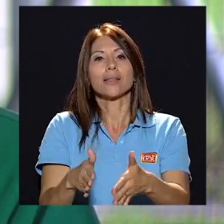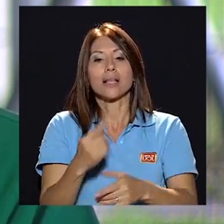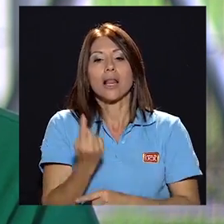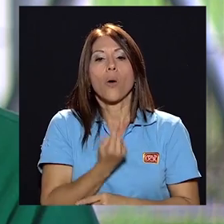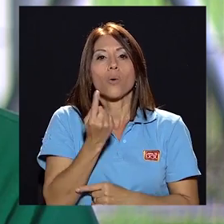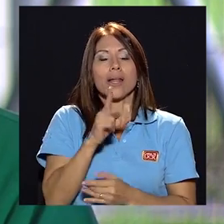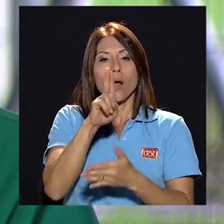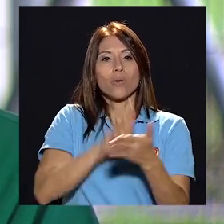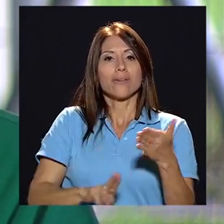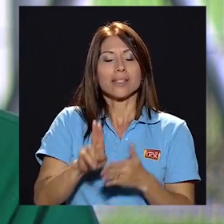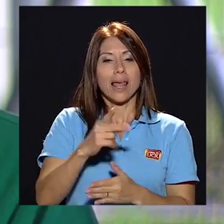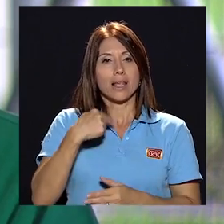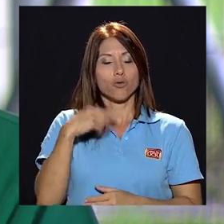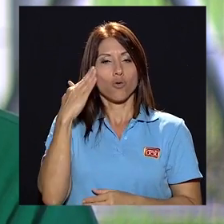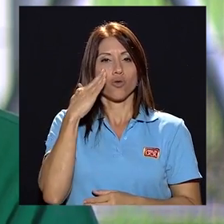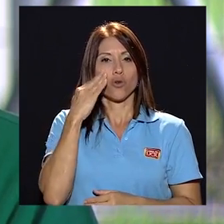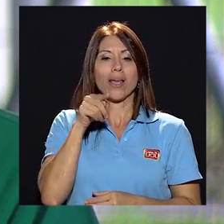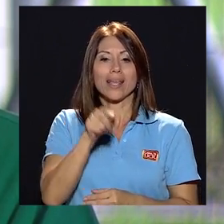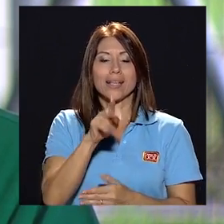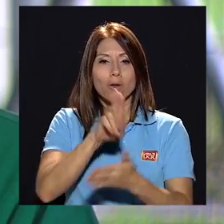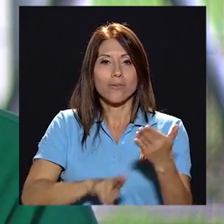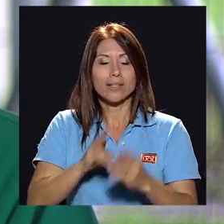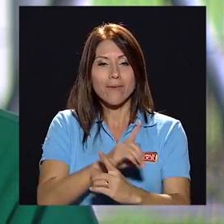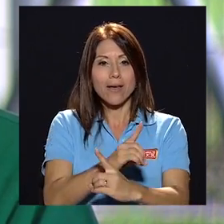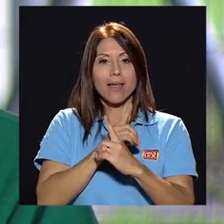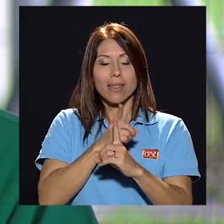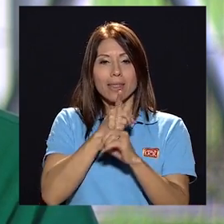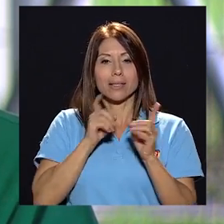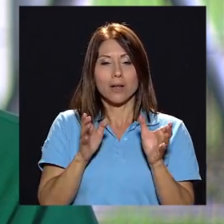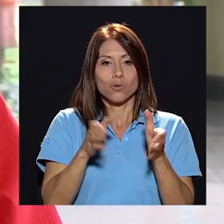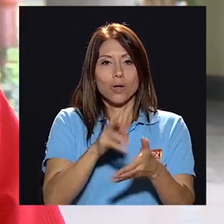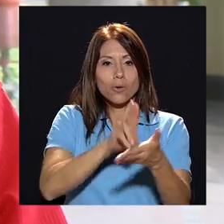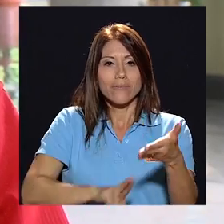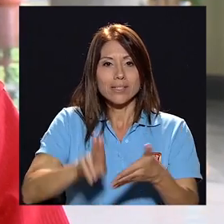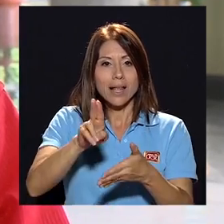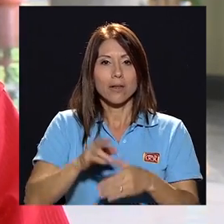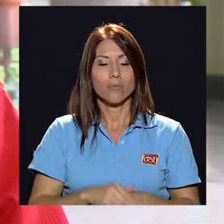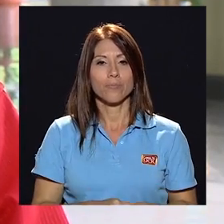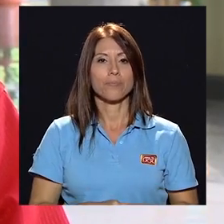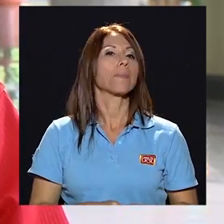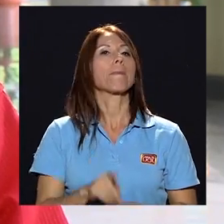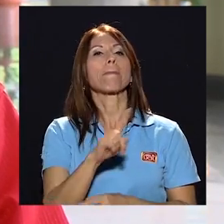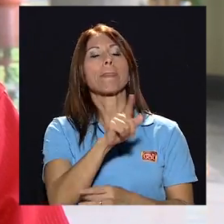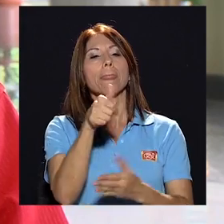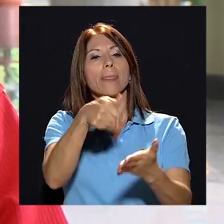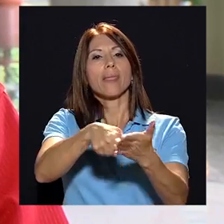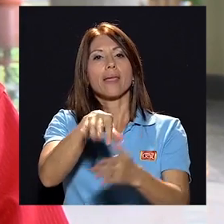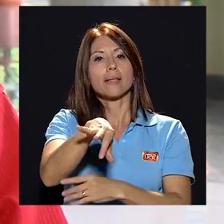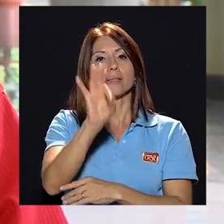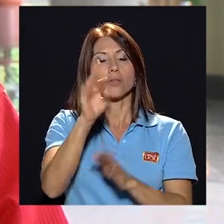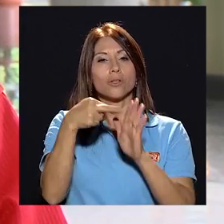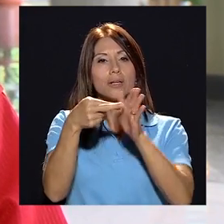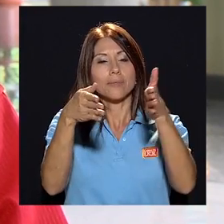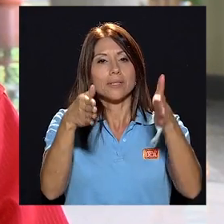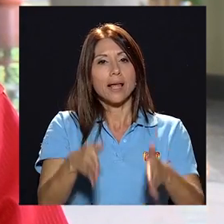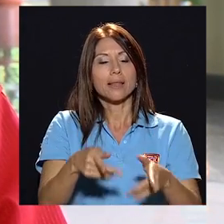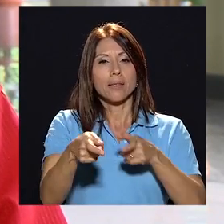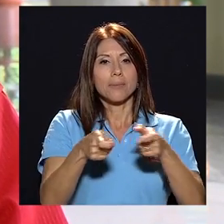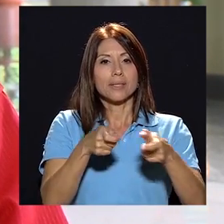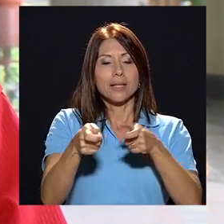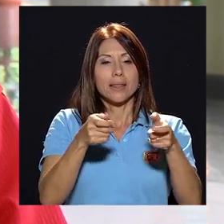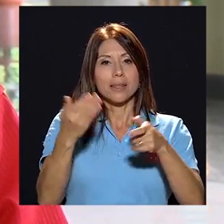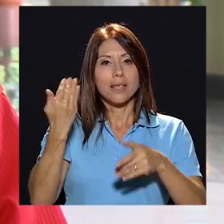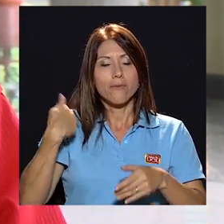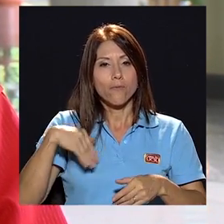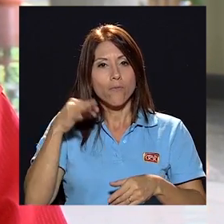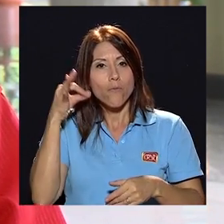universidad que conozco y esa es la universidad que vamos a defender desde el consejo universitario la elección del representante administrativo